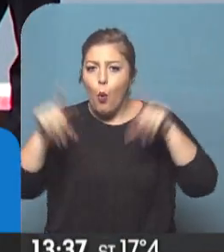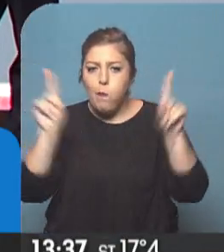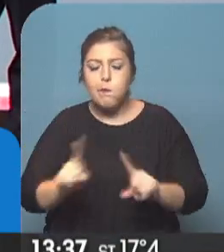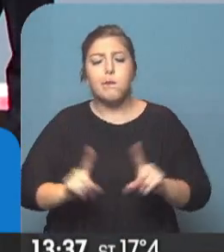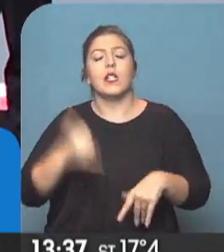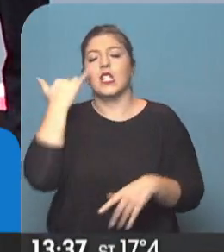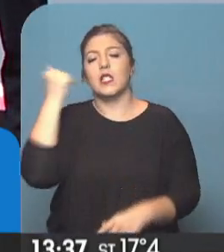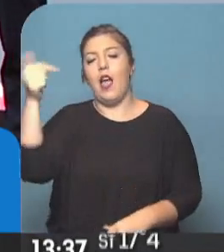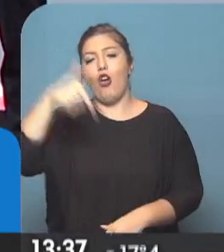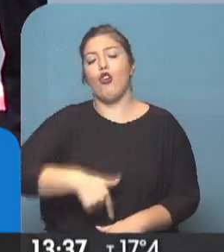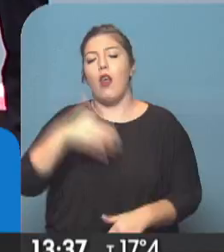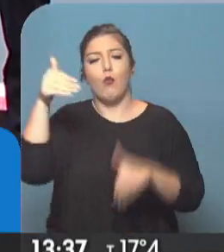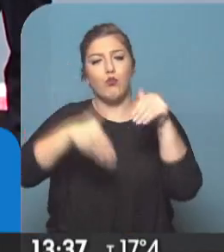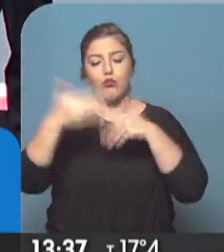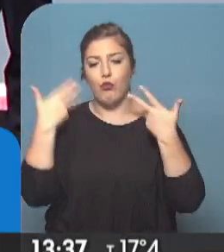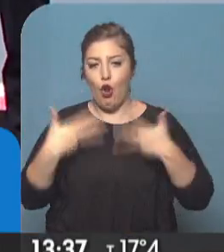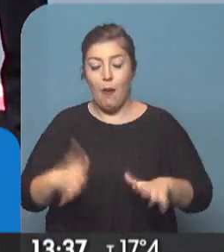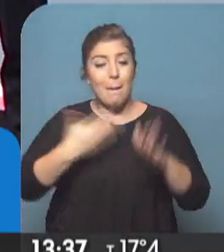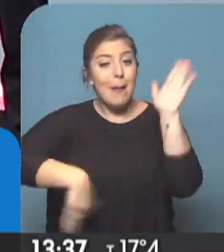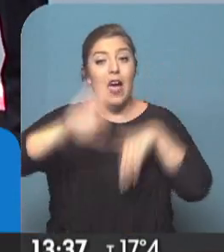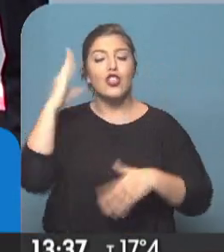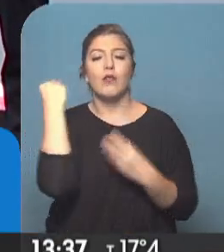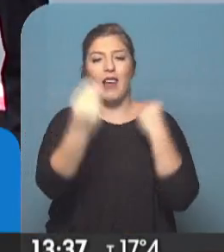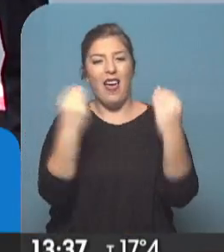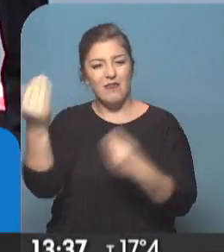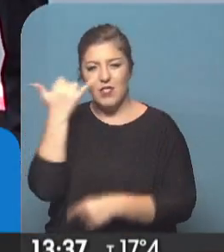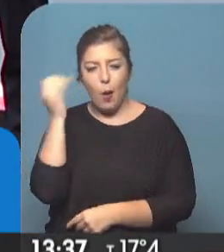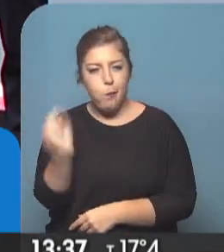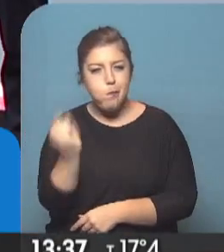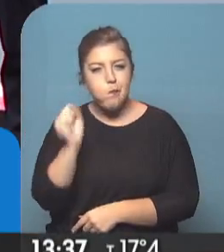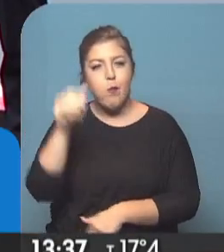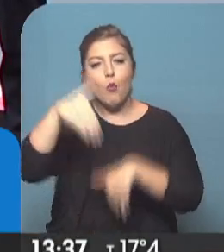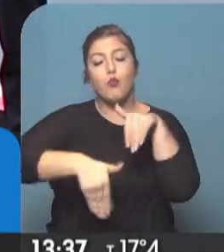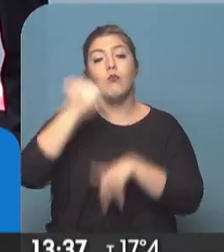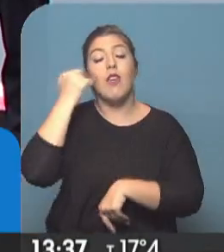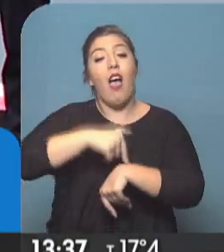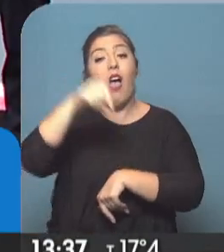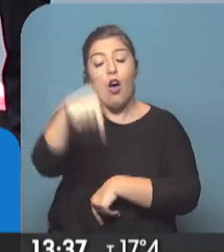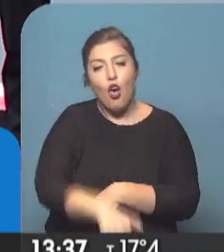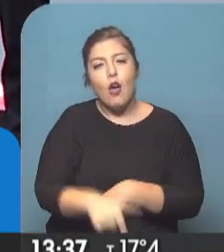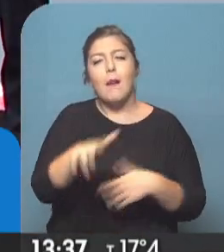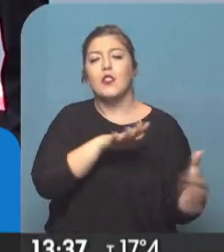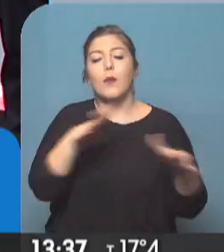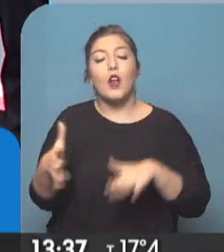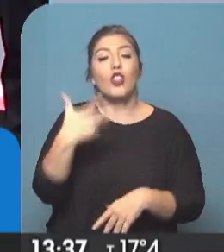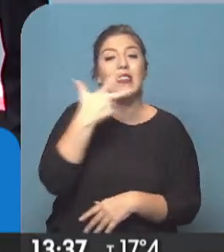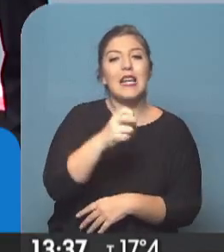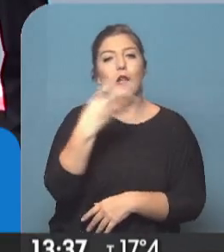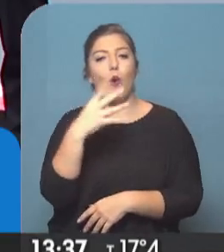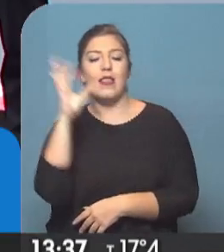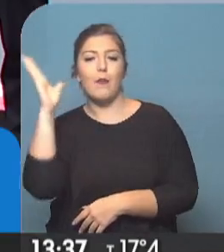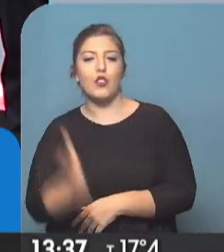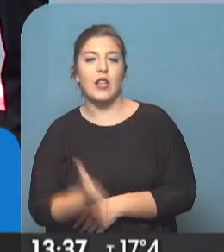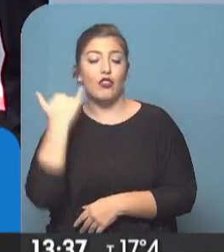con normalidad. La mayoría de los candidatos, como habrán visto, ya votaron y para esta hora se estima que entre el 30 y el 40